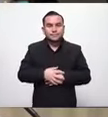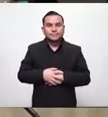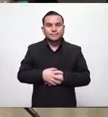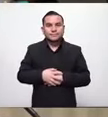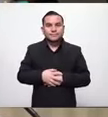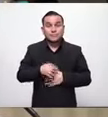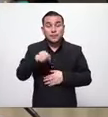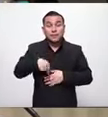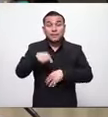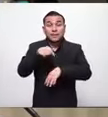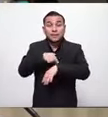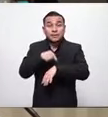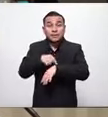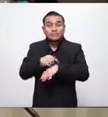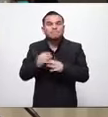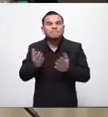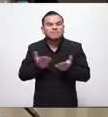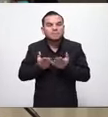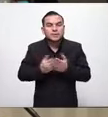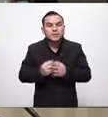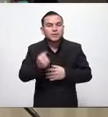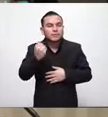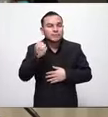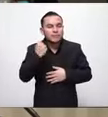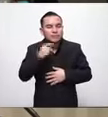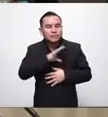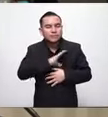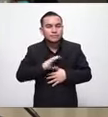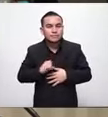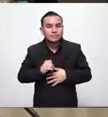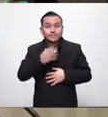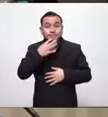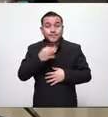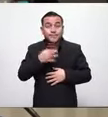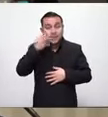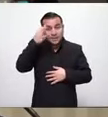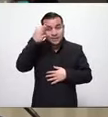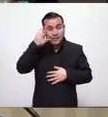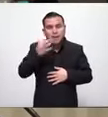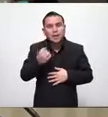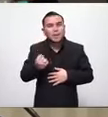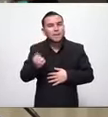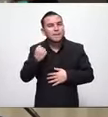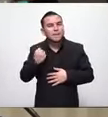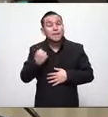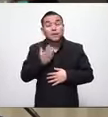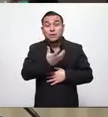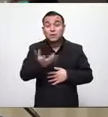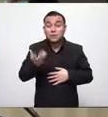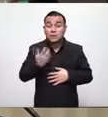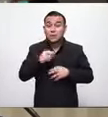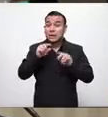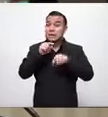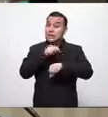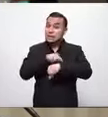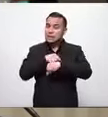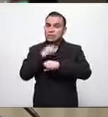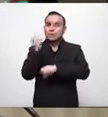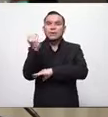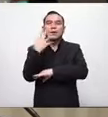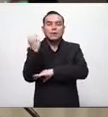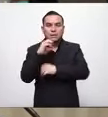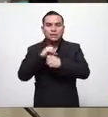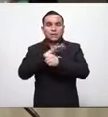Es un momento vital para El Salvador. Creo que es el momento más importante en toda esta pandemia, cuando estamos